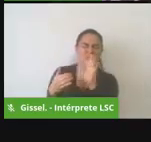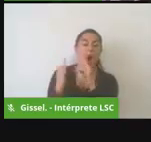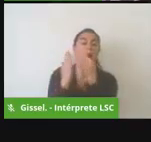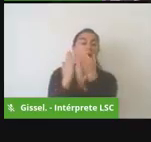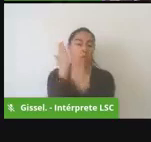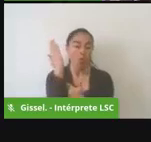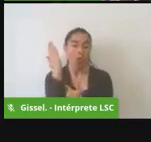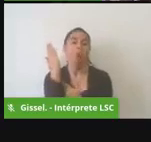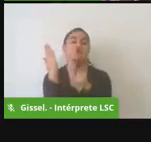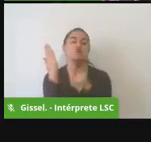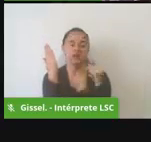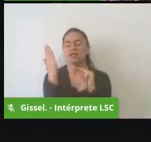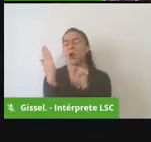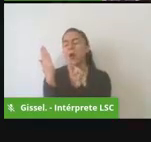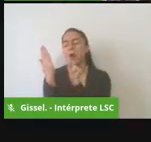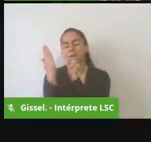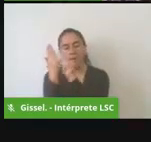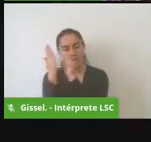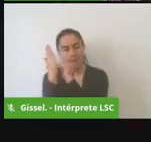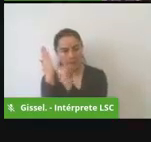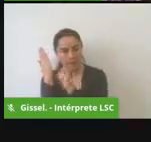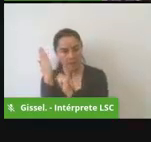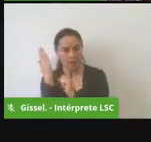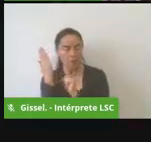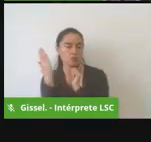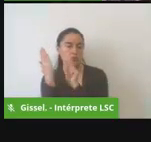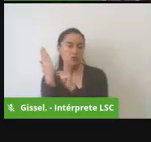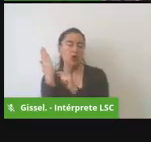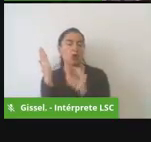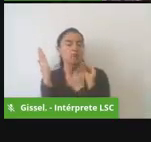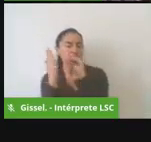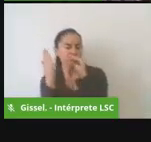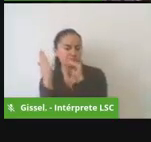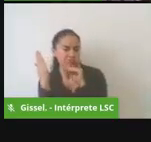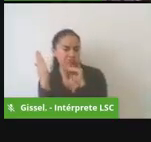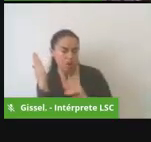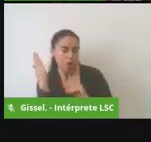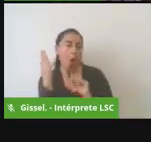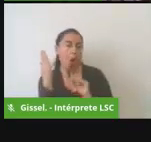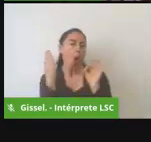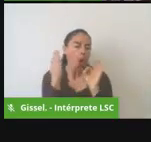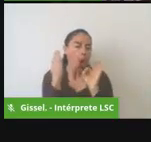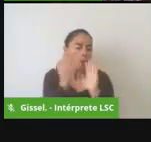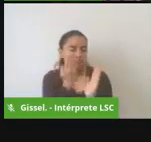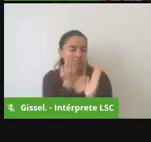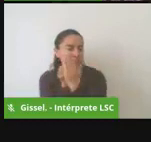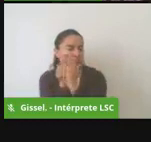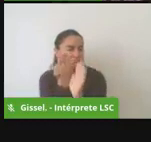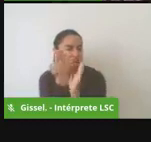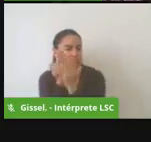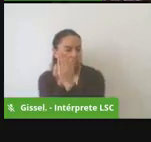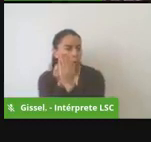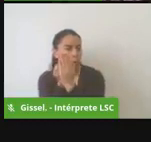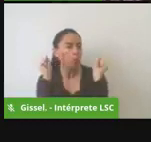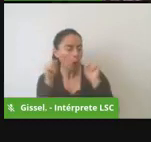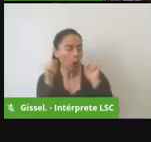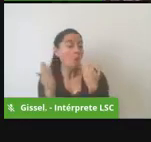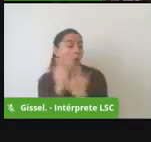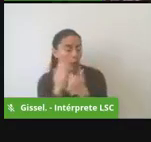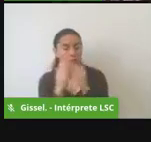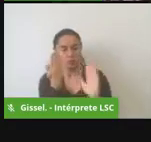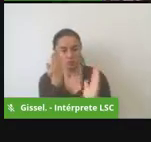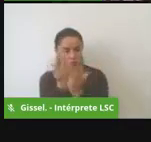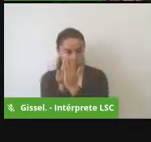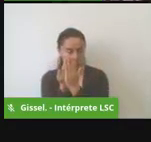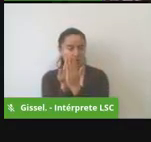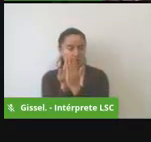nos pueden adjuntar cualquier tipo de archivos o material porque consideren puede ser probatorio frente a las conductas que se